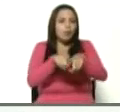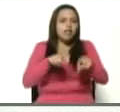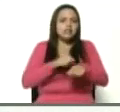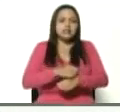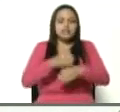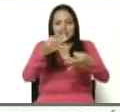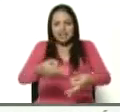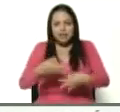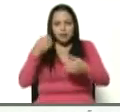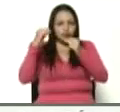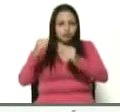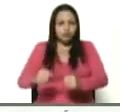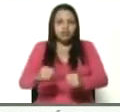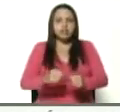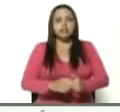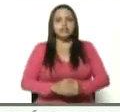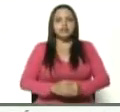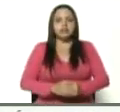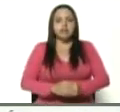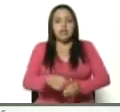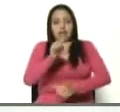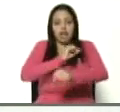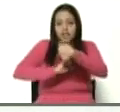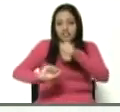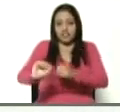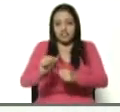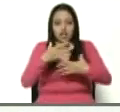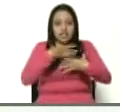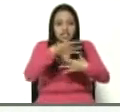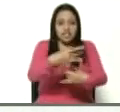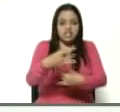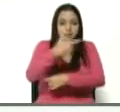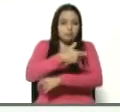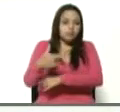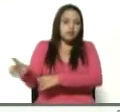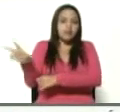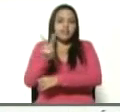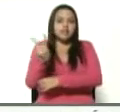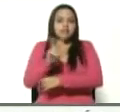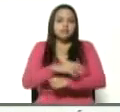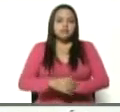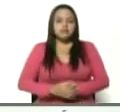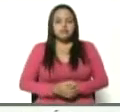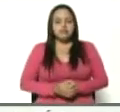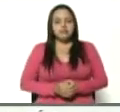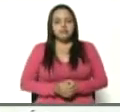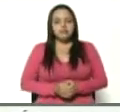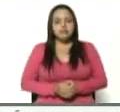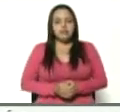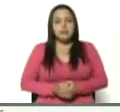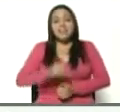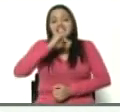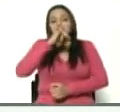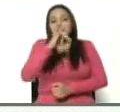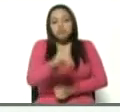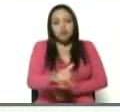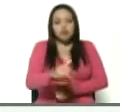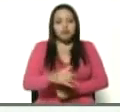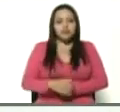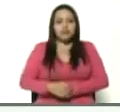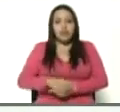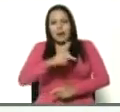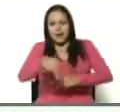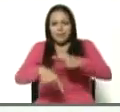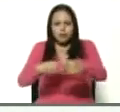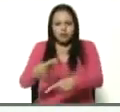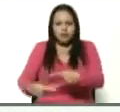tan contundente en la defensa de los intereses de los venezolanos y venezolanas. La denunció el proceso